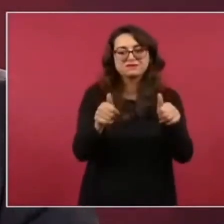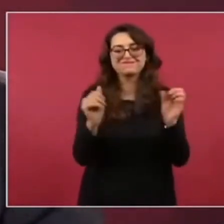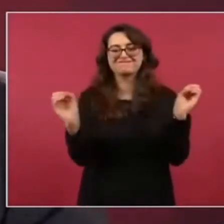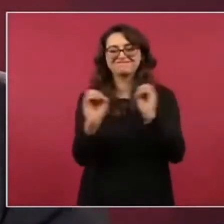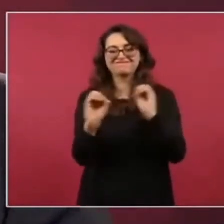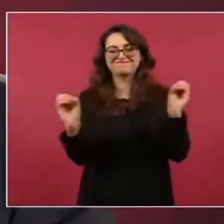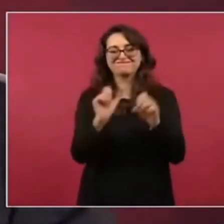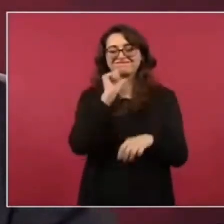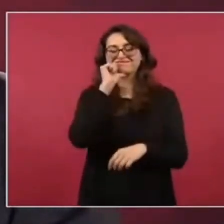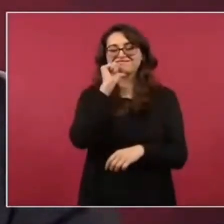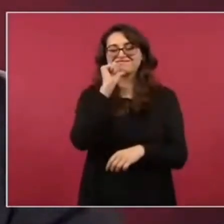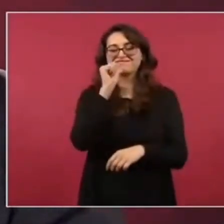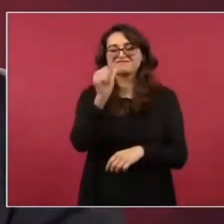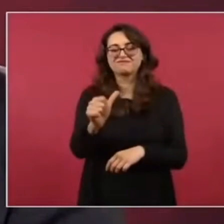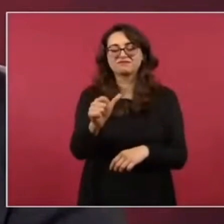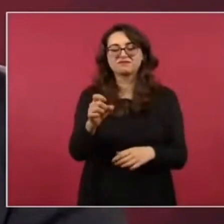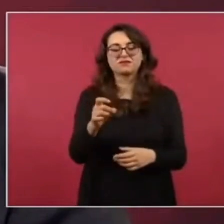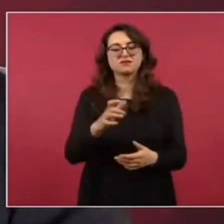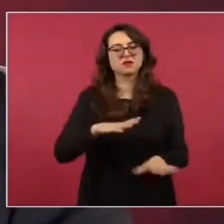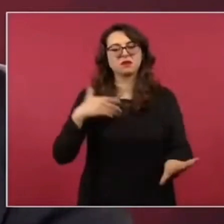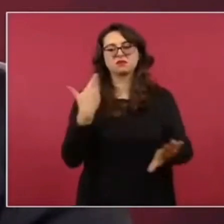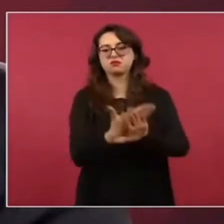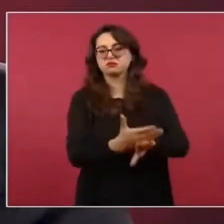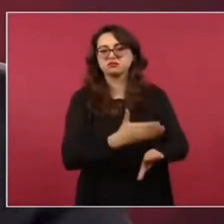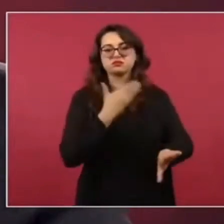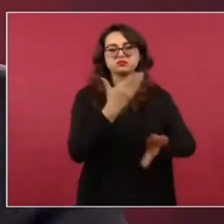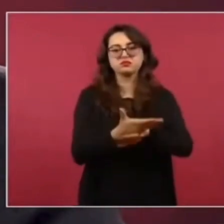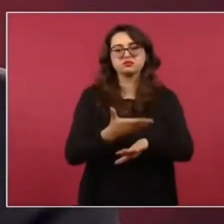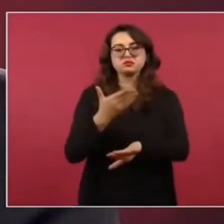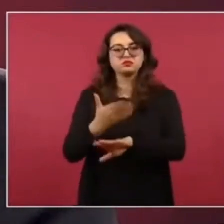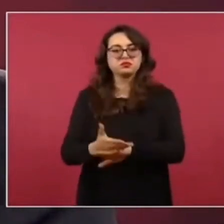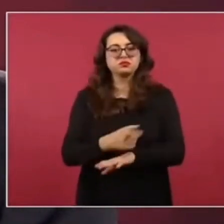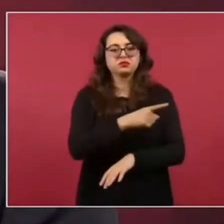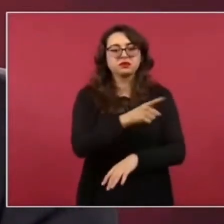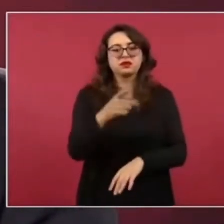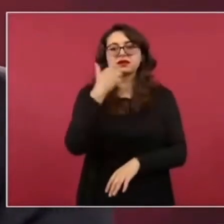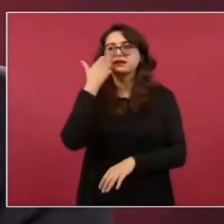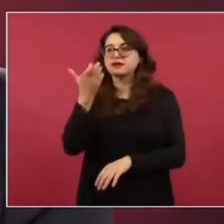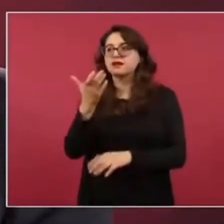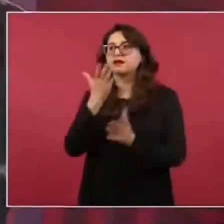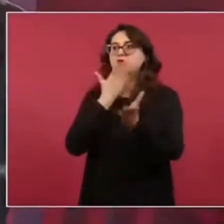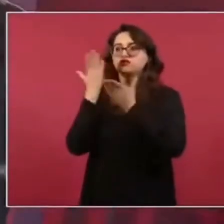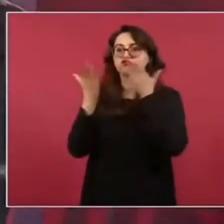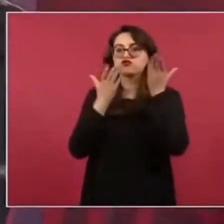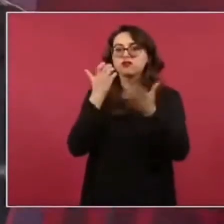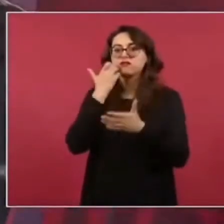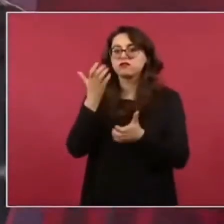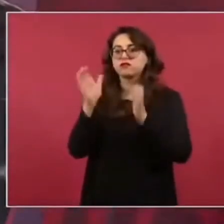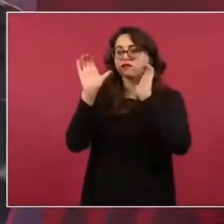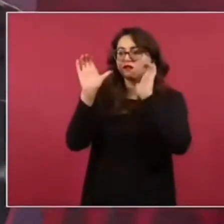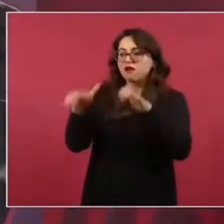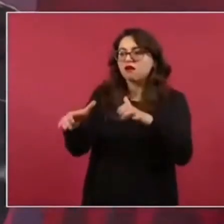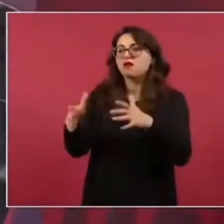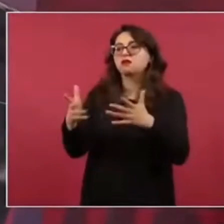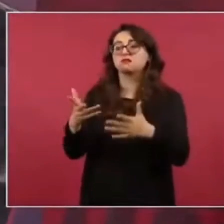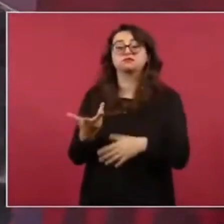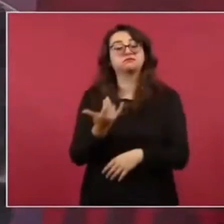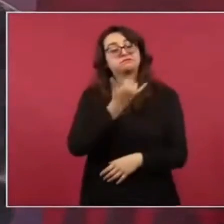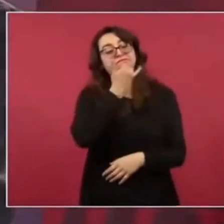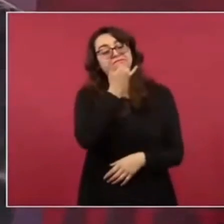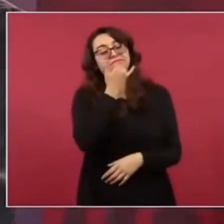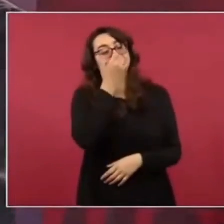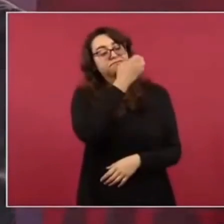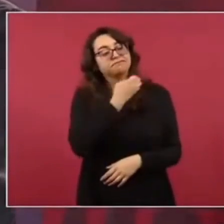Al contrario, era rechazarlos si querían estudiar, porque supuestamente no pasaban el examen de admisión.